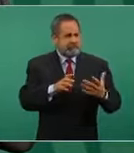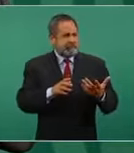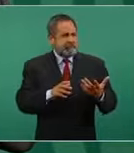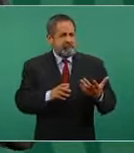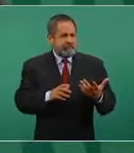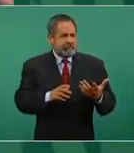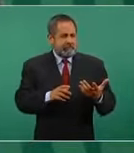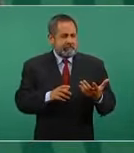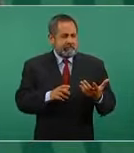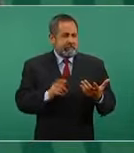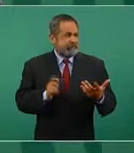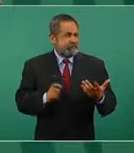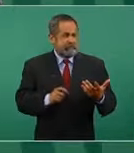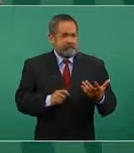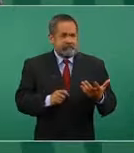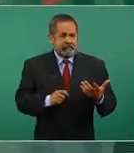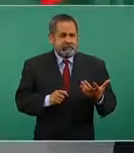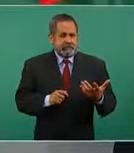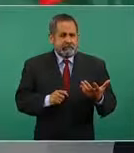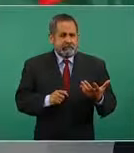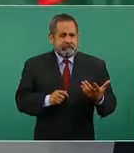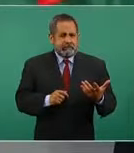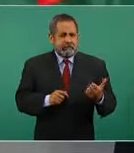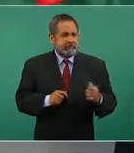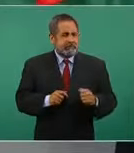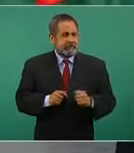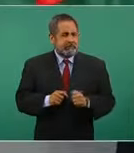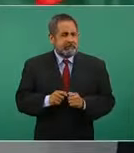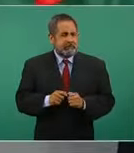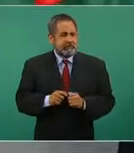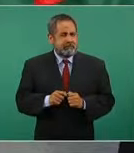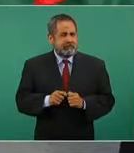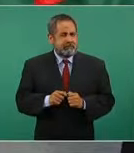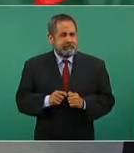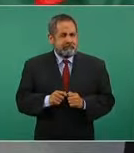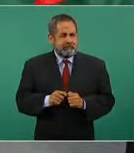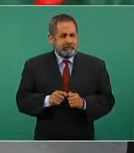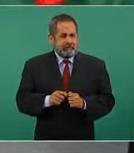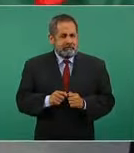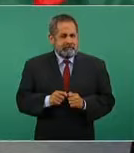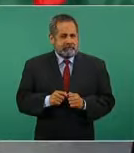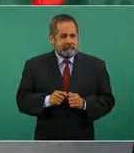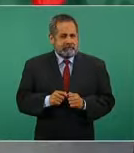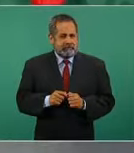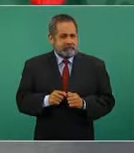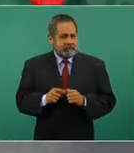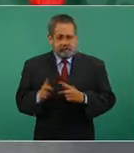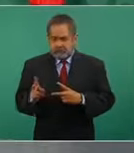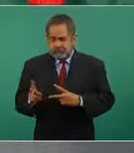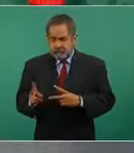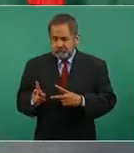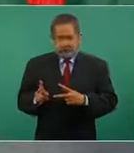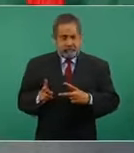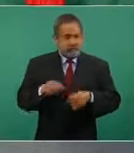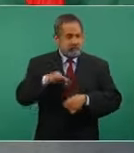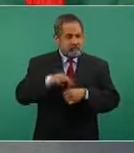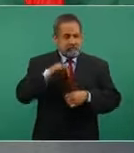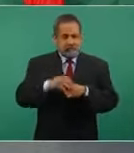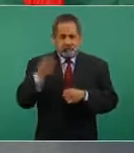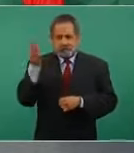el que se robara la presidencia de la República